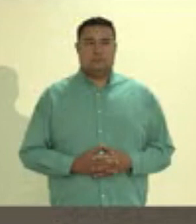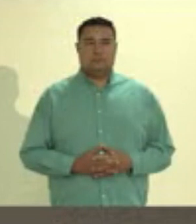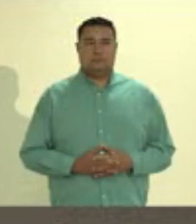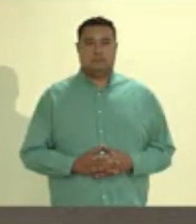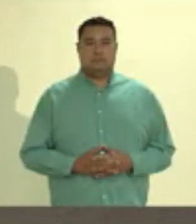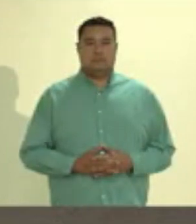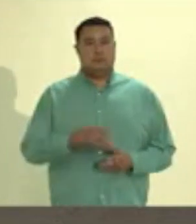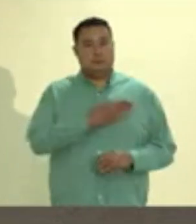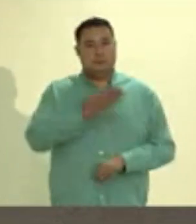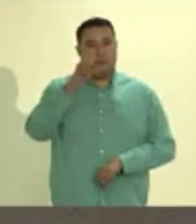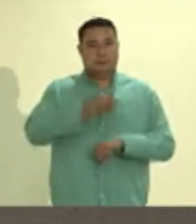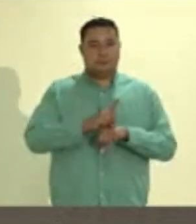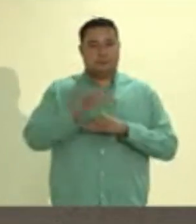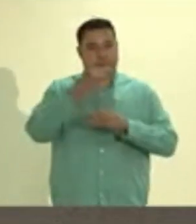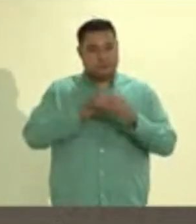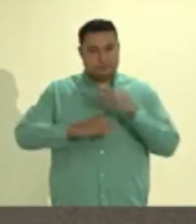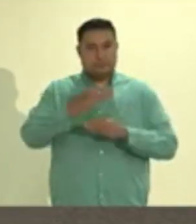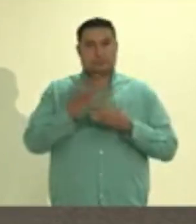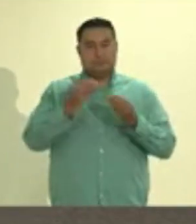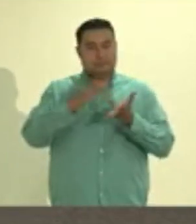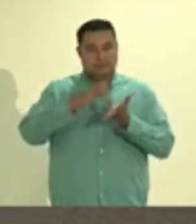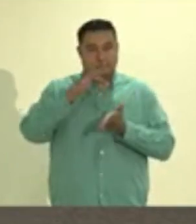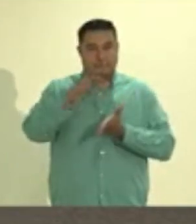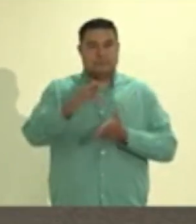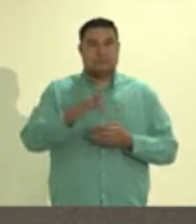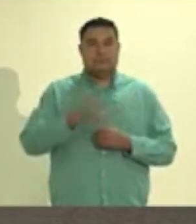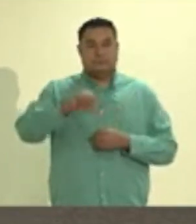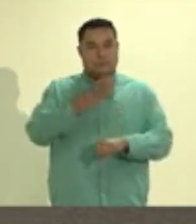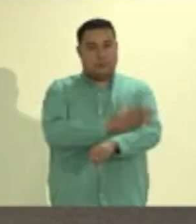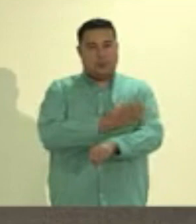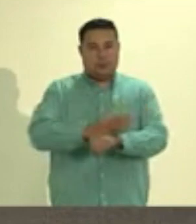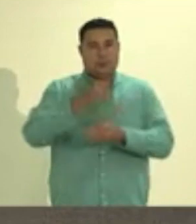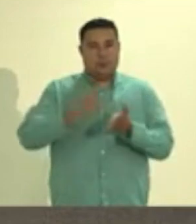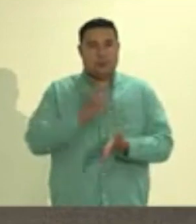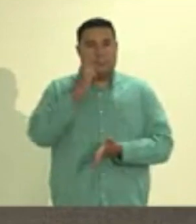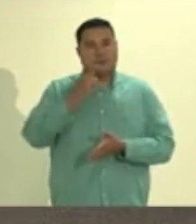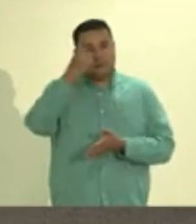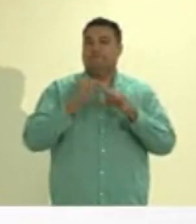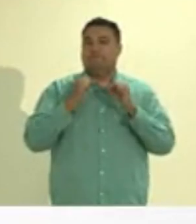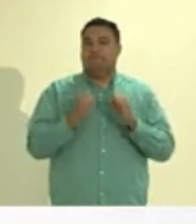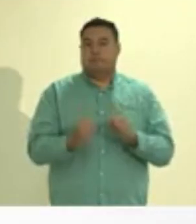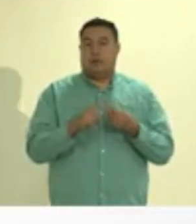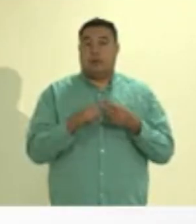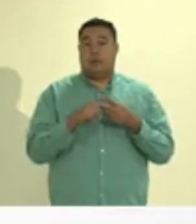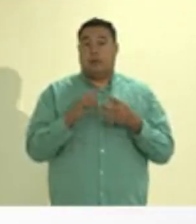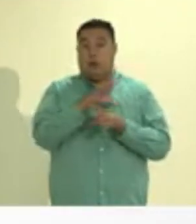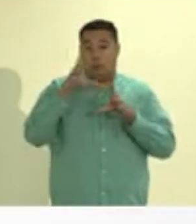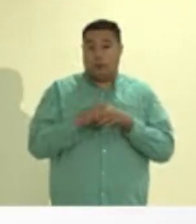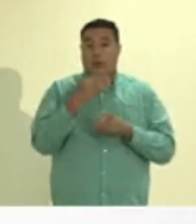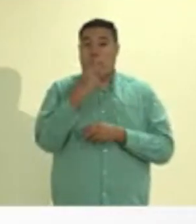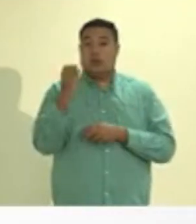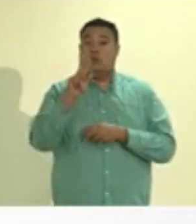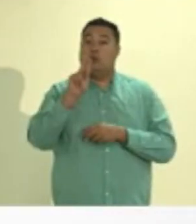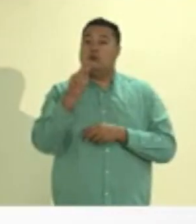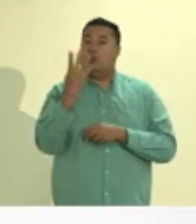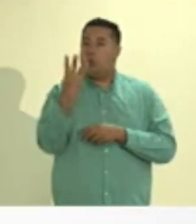Las autoridades sanitarias de San Luis Potosí confirmaron que ya suman 31 casos positivos por COVID-19, 29